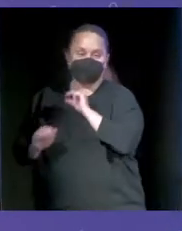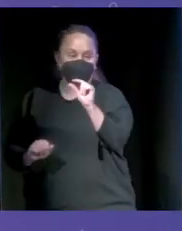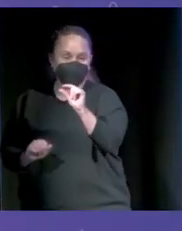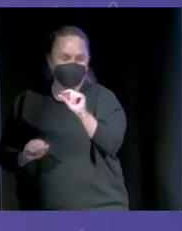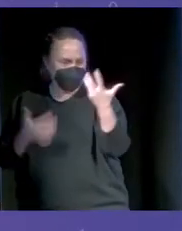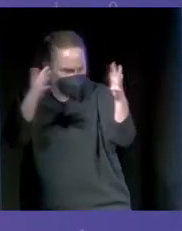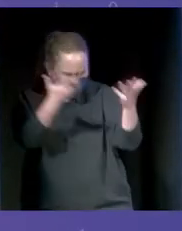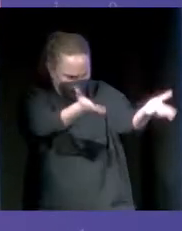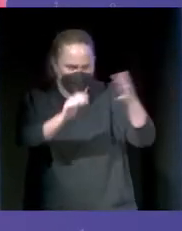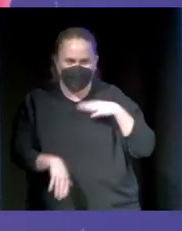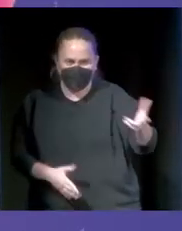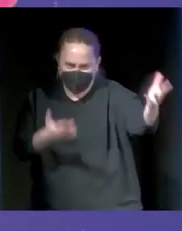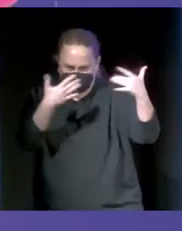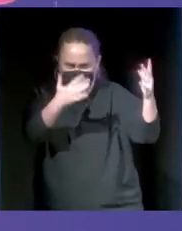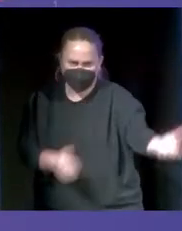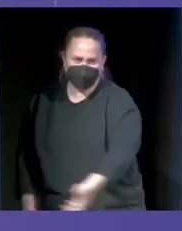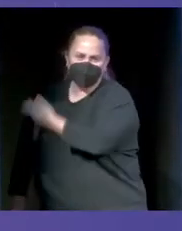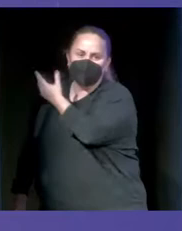Bueno, puedes aplaudir, apláudele, apláudele.